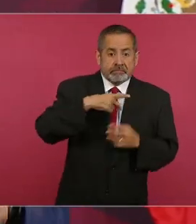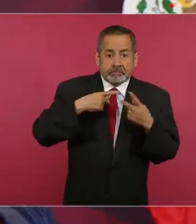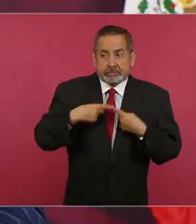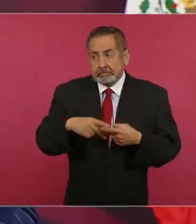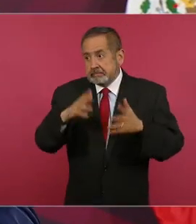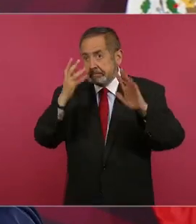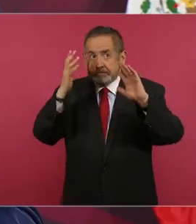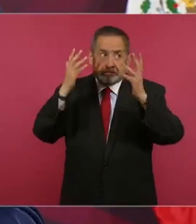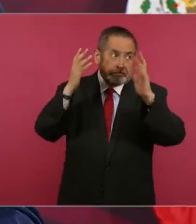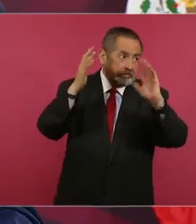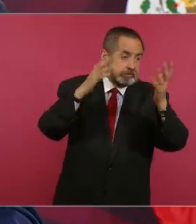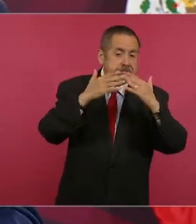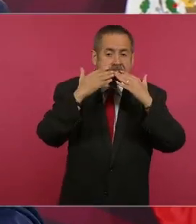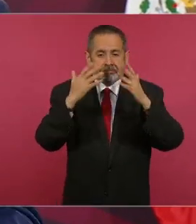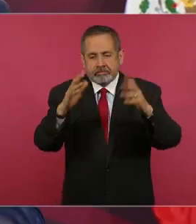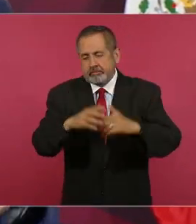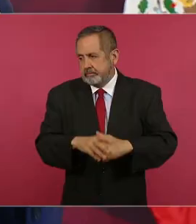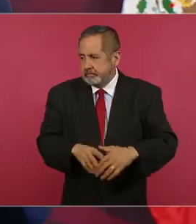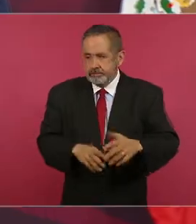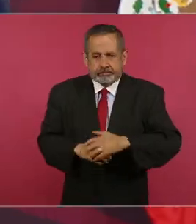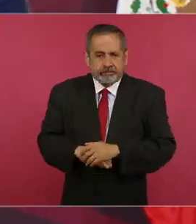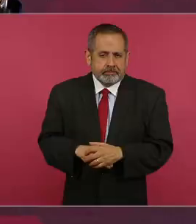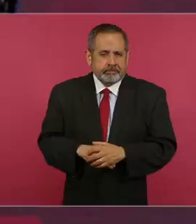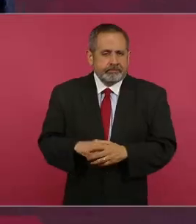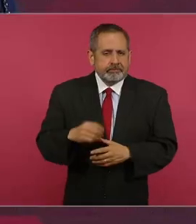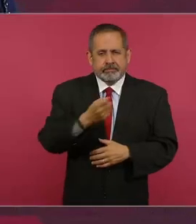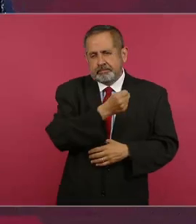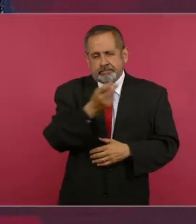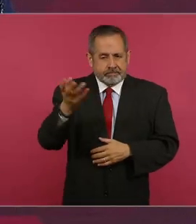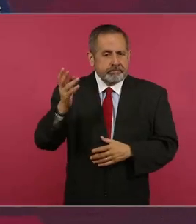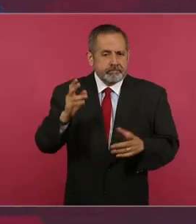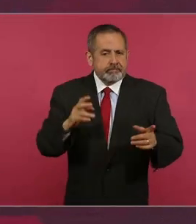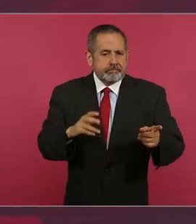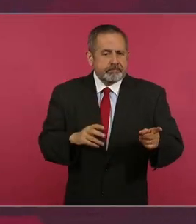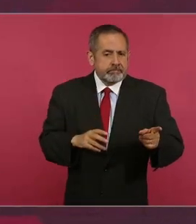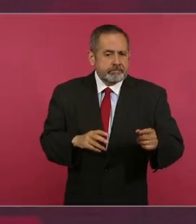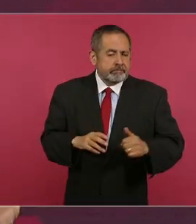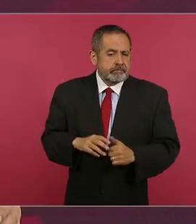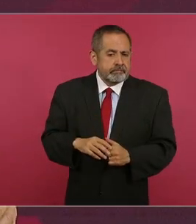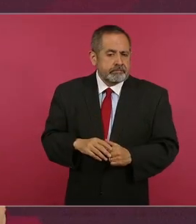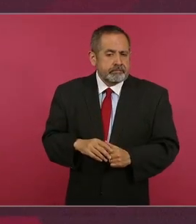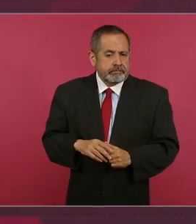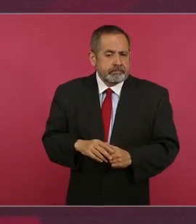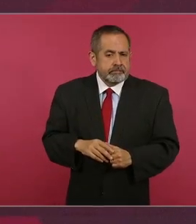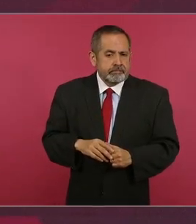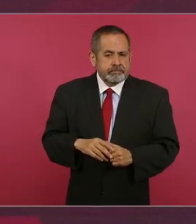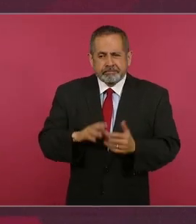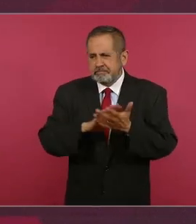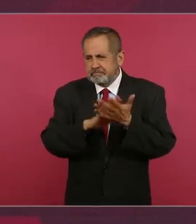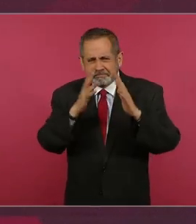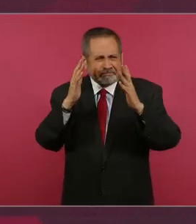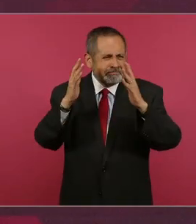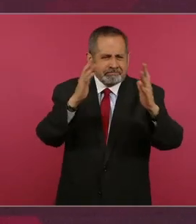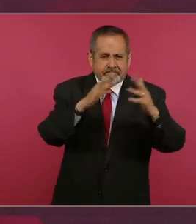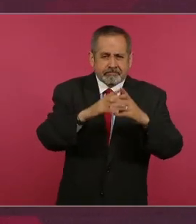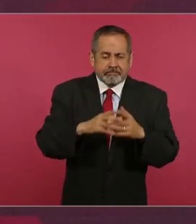Aplausos, fue vitoriado en todo el camino